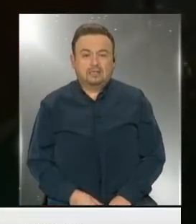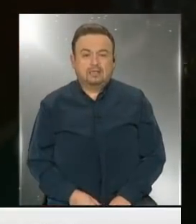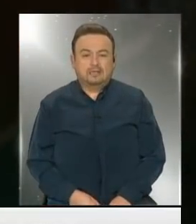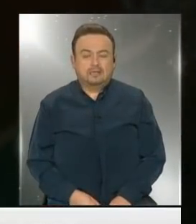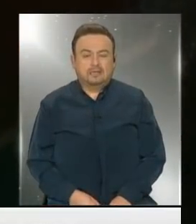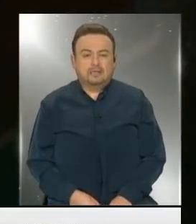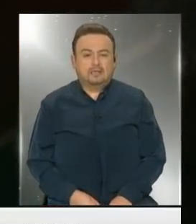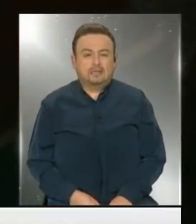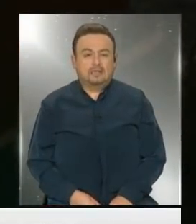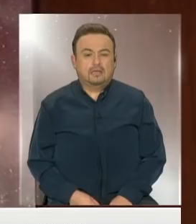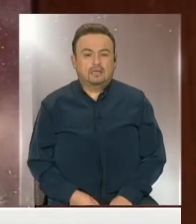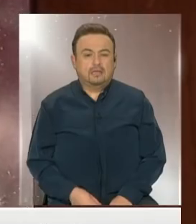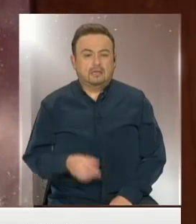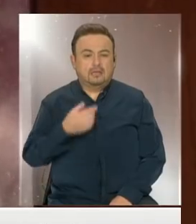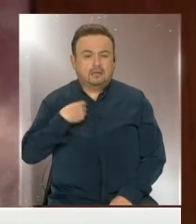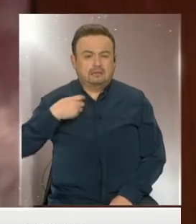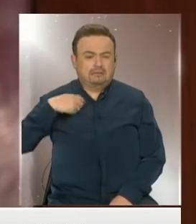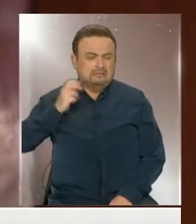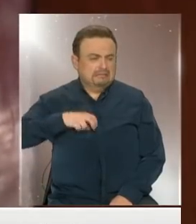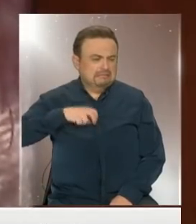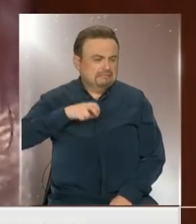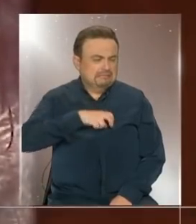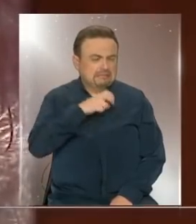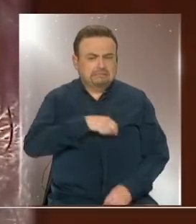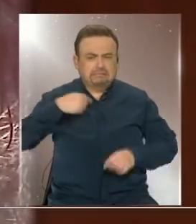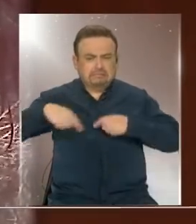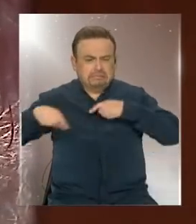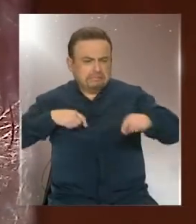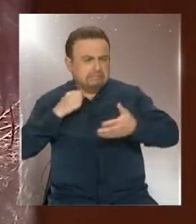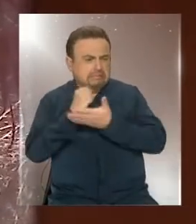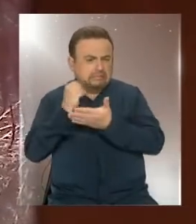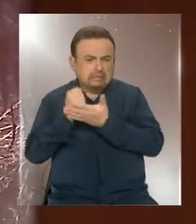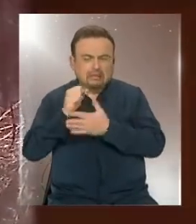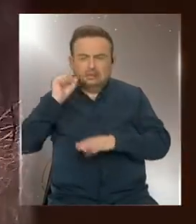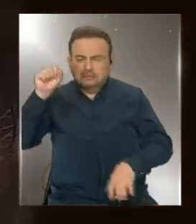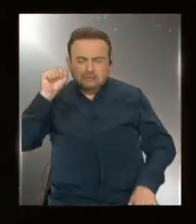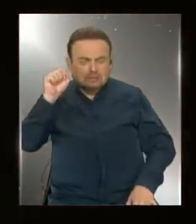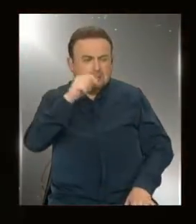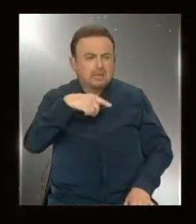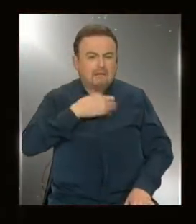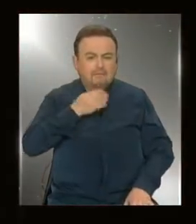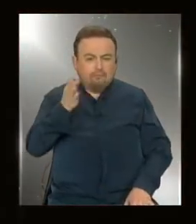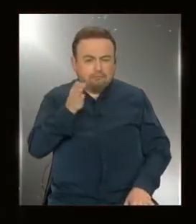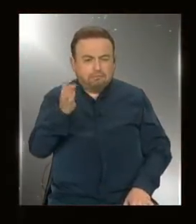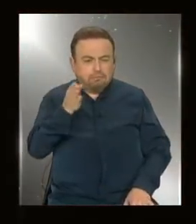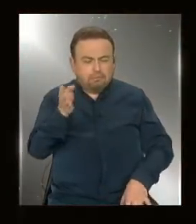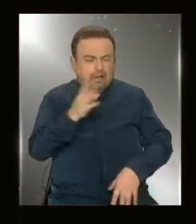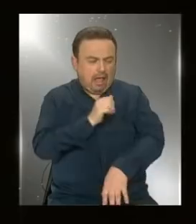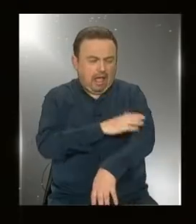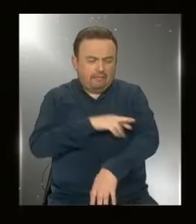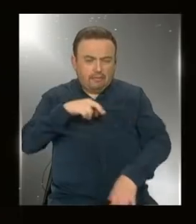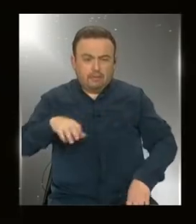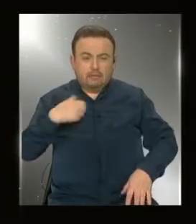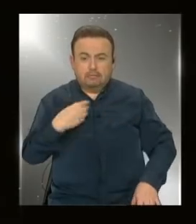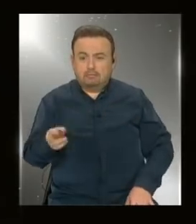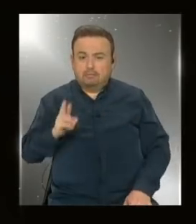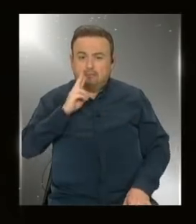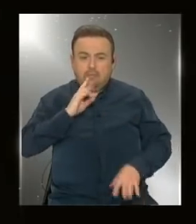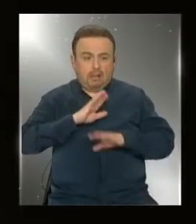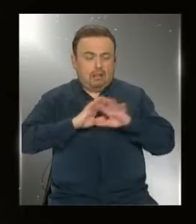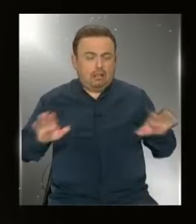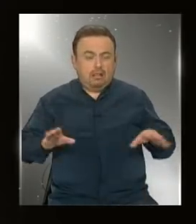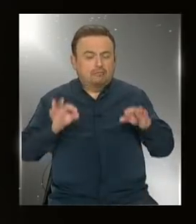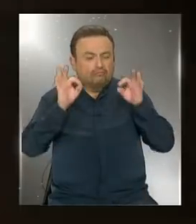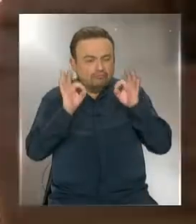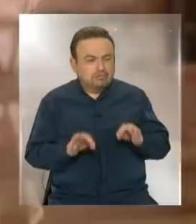He dejado los pies en la calle. He recurrido muchas veces a la AFP. Hasta el momento de odiar no me da una cosa